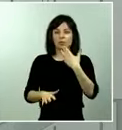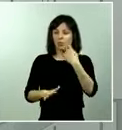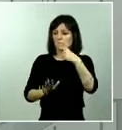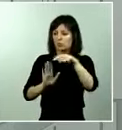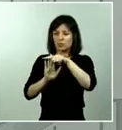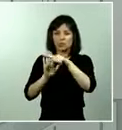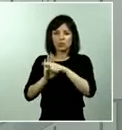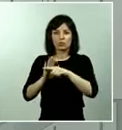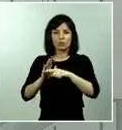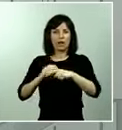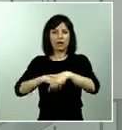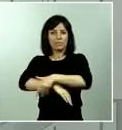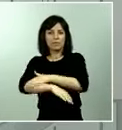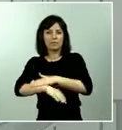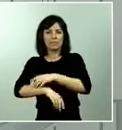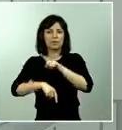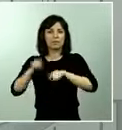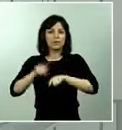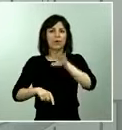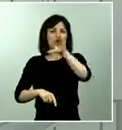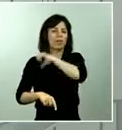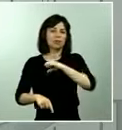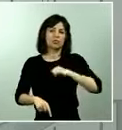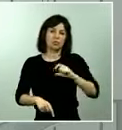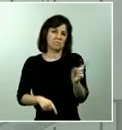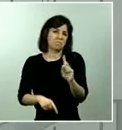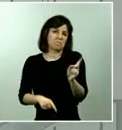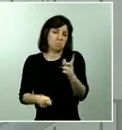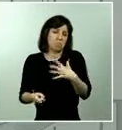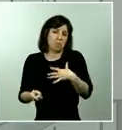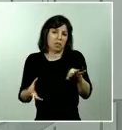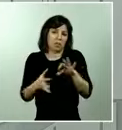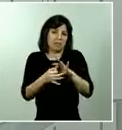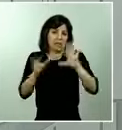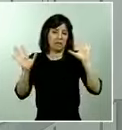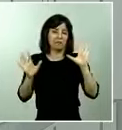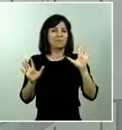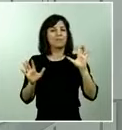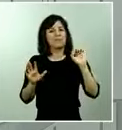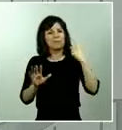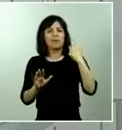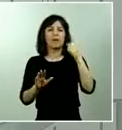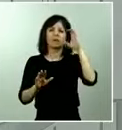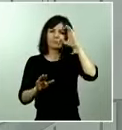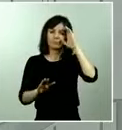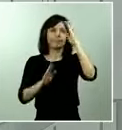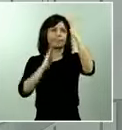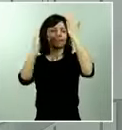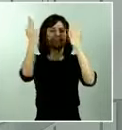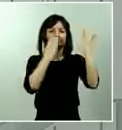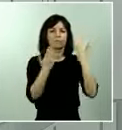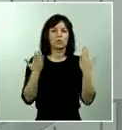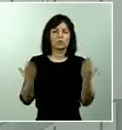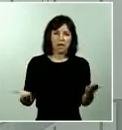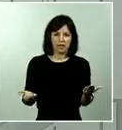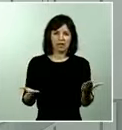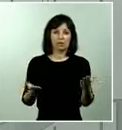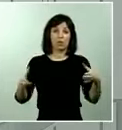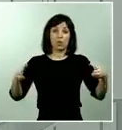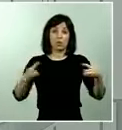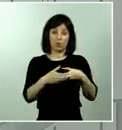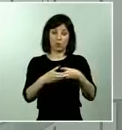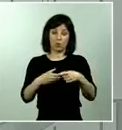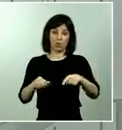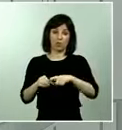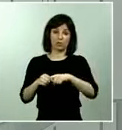administrativas lo vamos a estudiar todo vamos a escuchar insisto en primer lugar las propuestas que nos leguen hay un grupo dirigido por la vicepresidenta Teresa Rivera que está